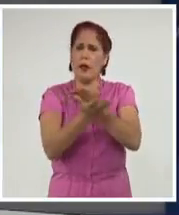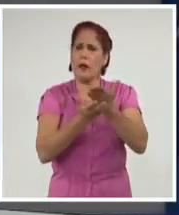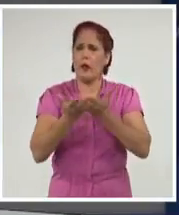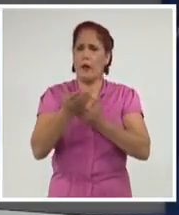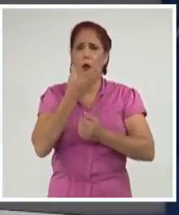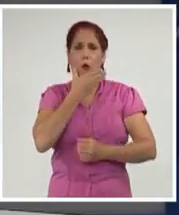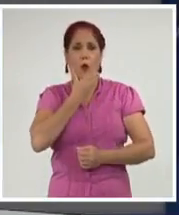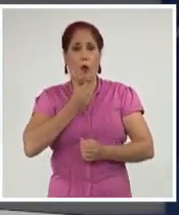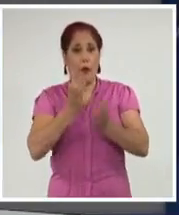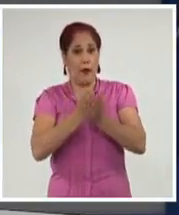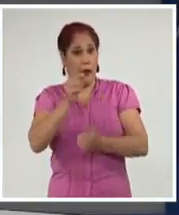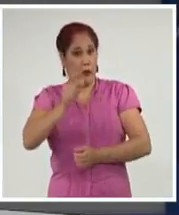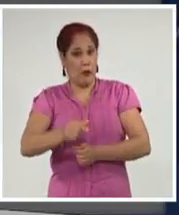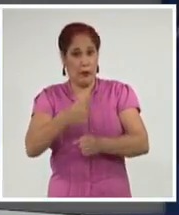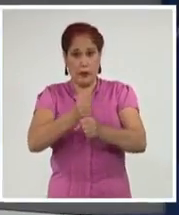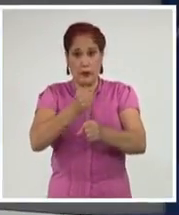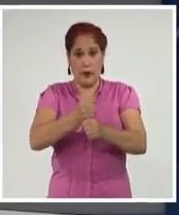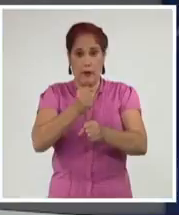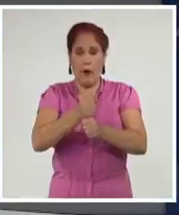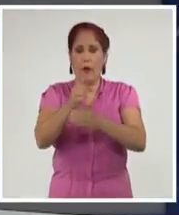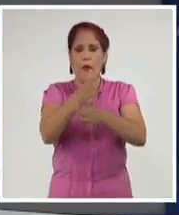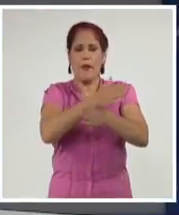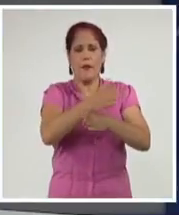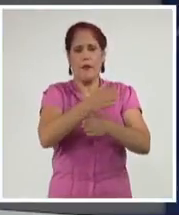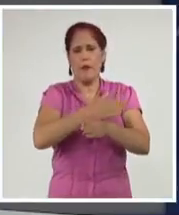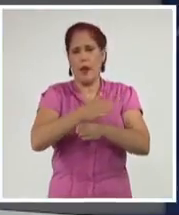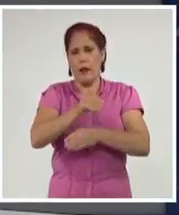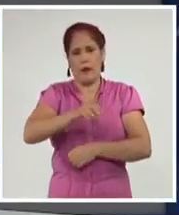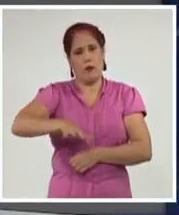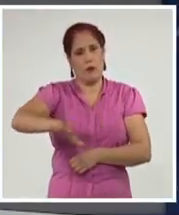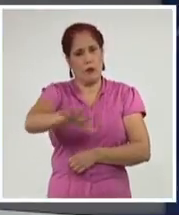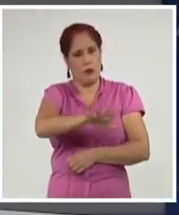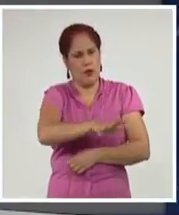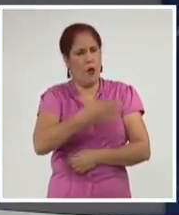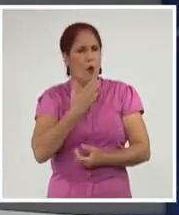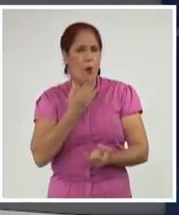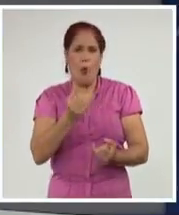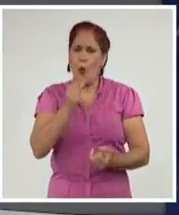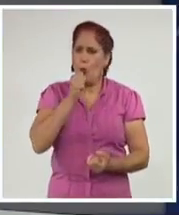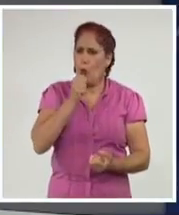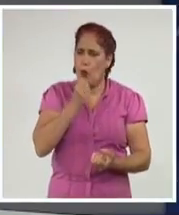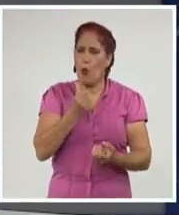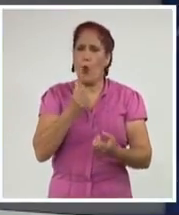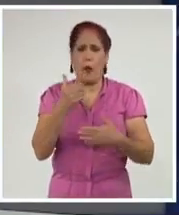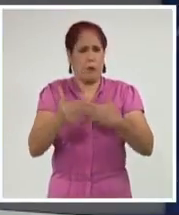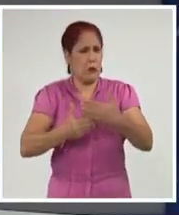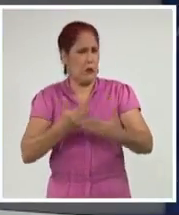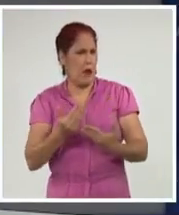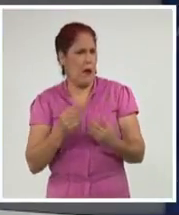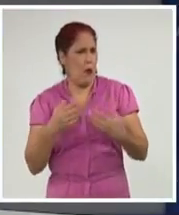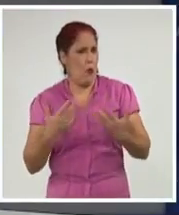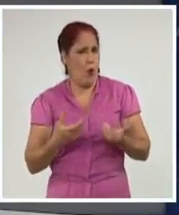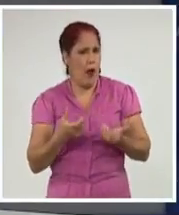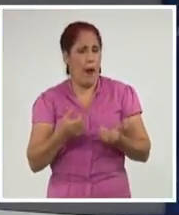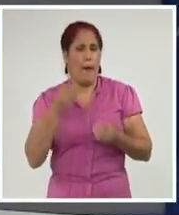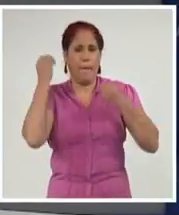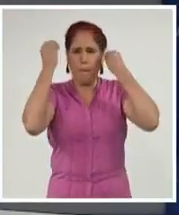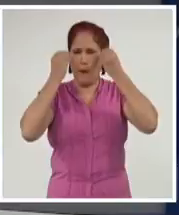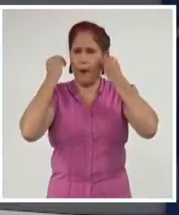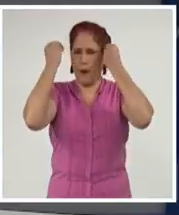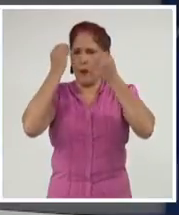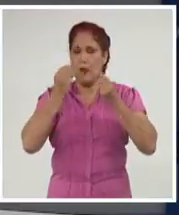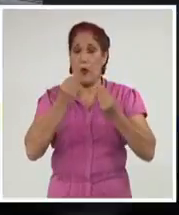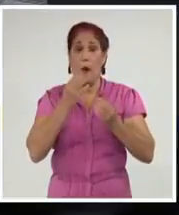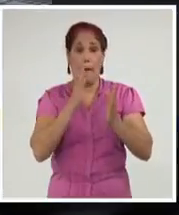jóvenes estudiantes y trabajadores de diferentes sectores acerca de sus inquietudes, retos y el aporte en estos difíciles meses de